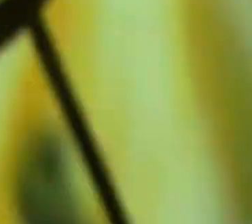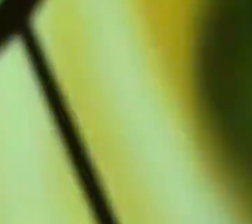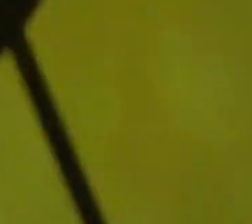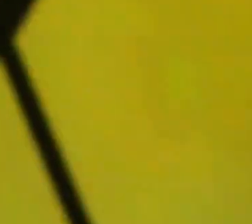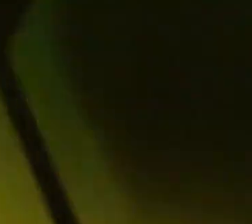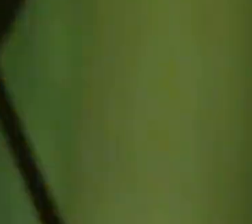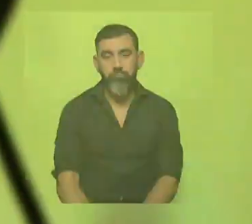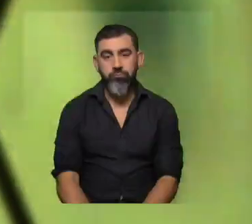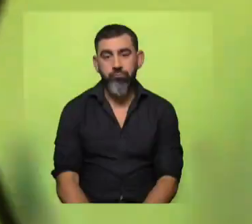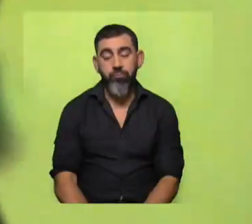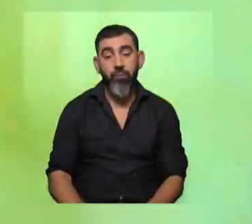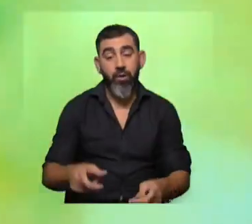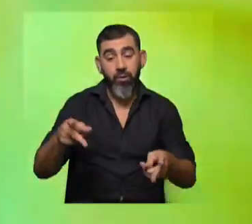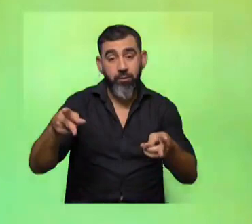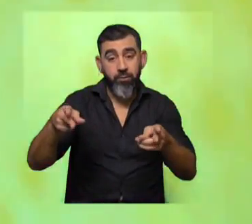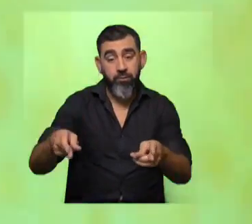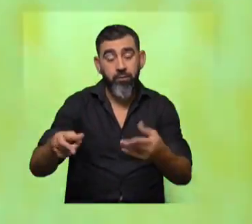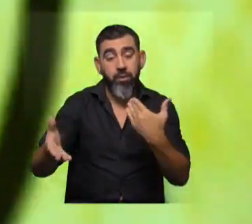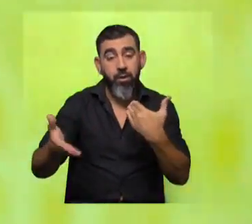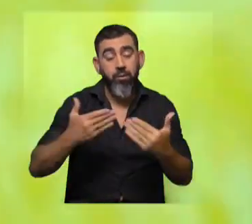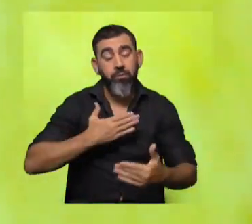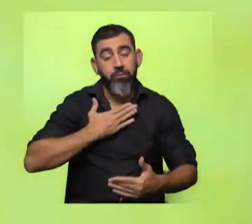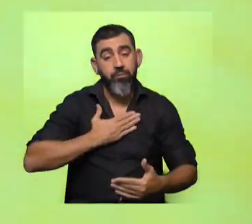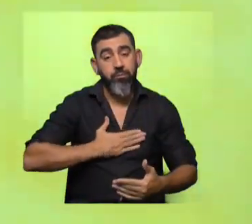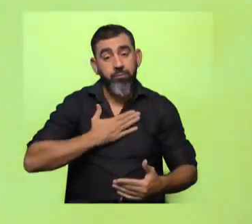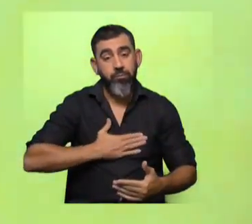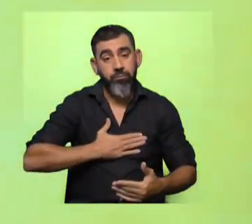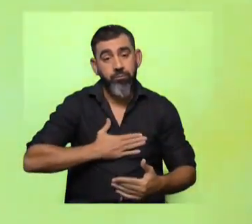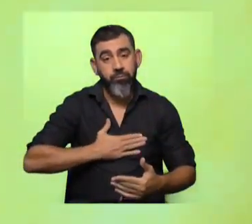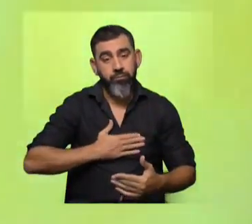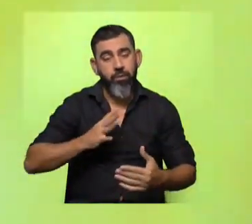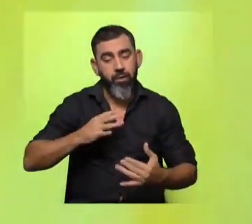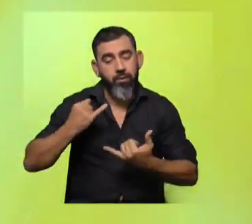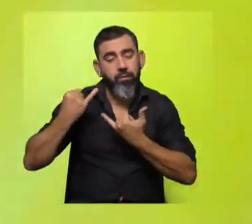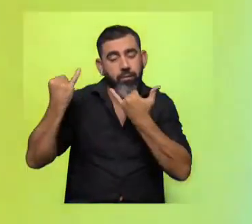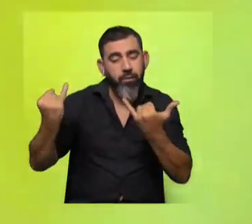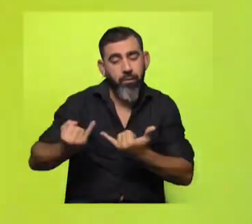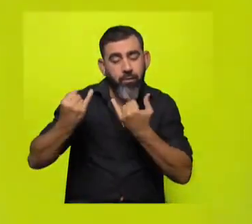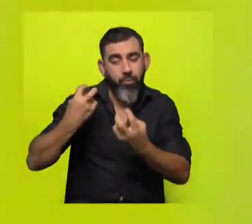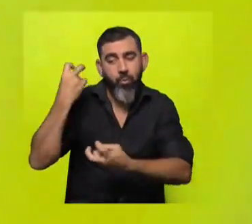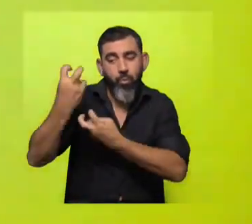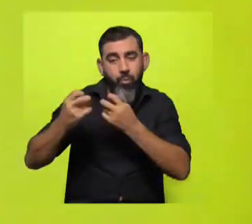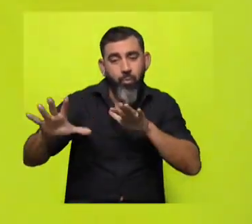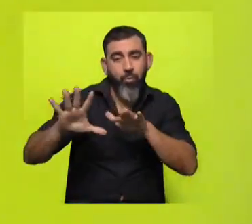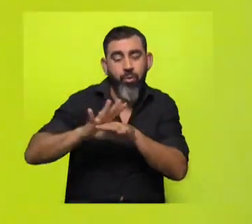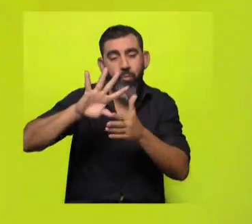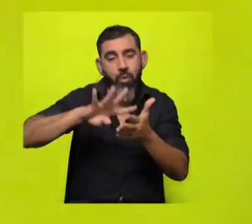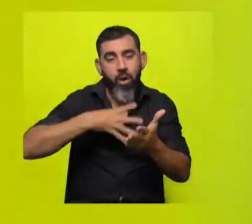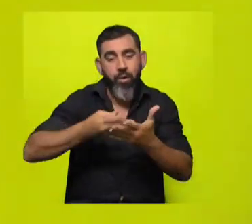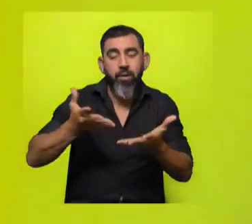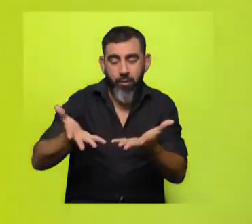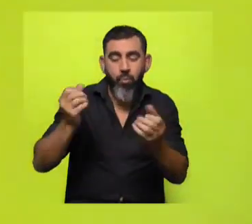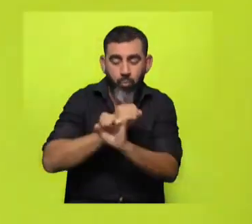En este segmento nos vamos a dar un gusto que venimos desde hace tiempo tratando de coincidir agendas y por suerte